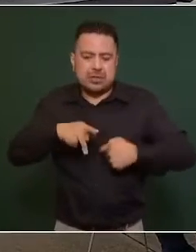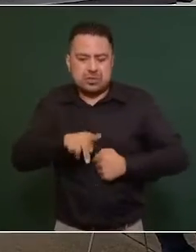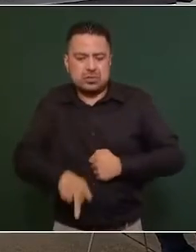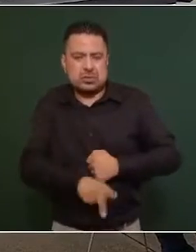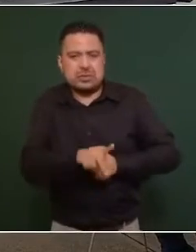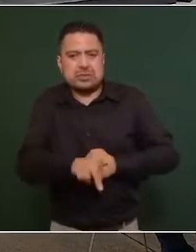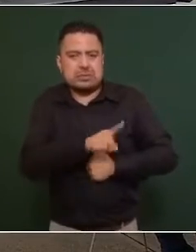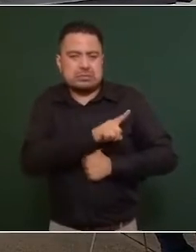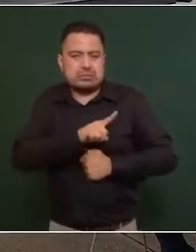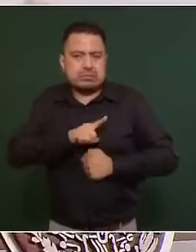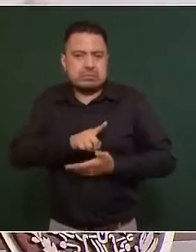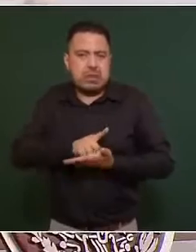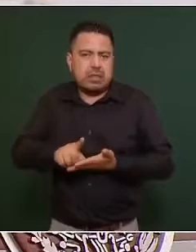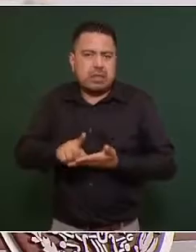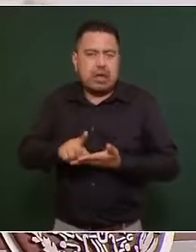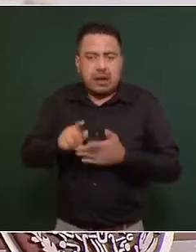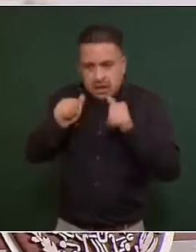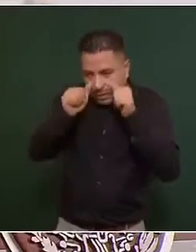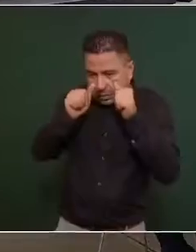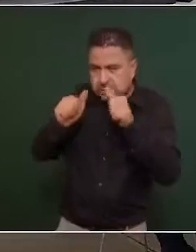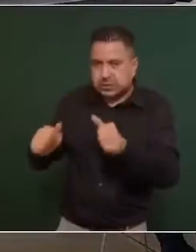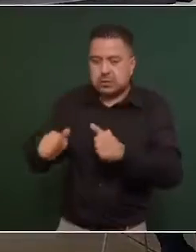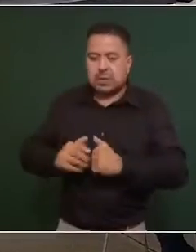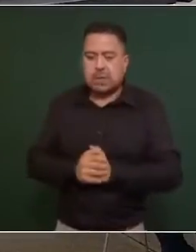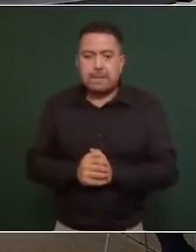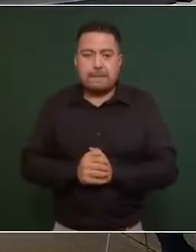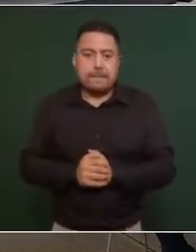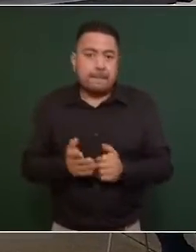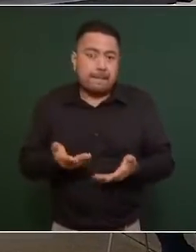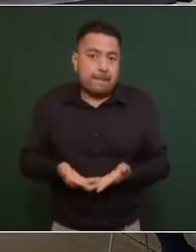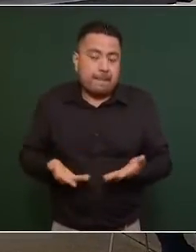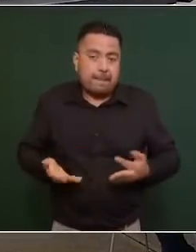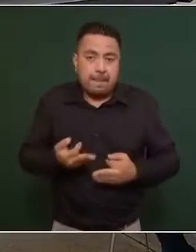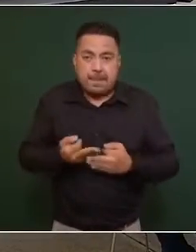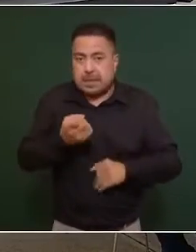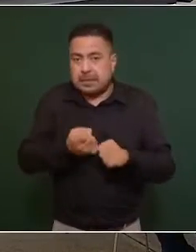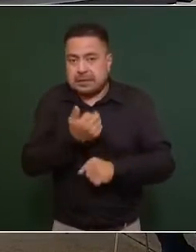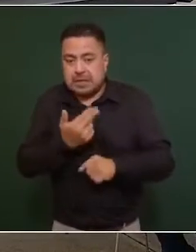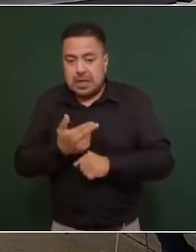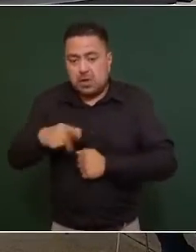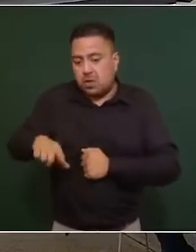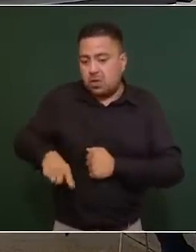derecho le corresponde. Ahora la Secretaría de Gobernación.